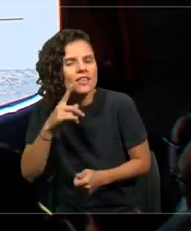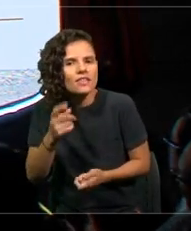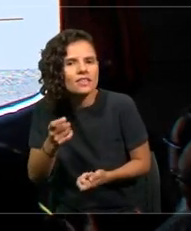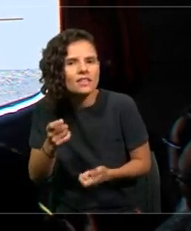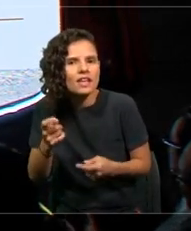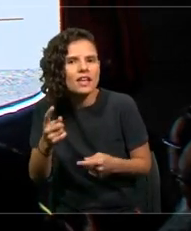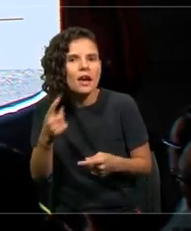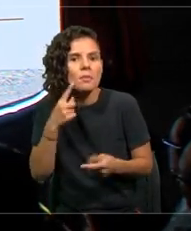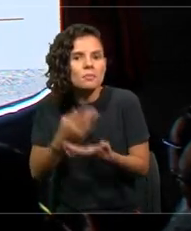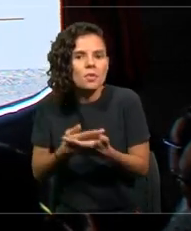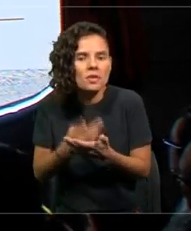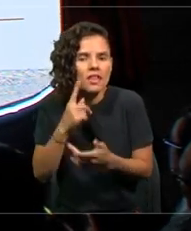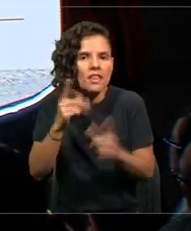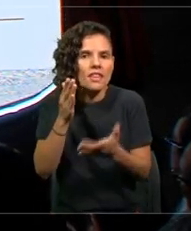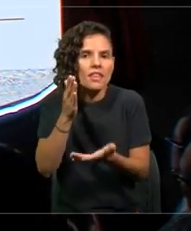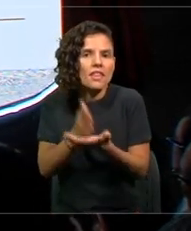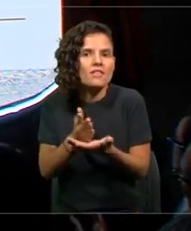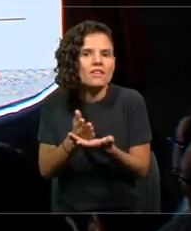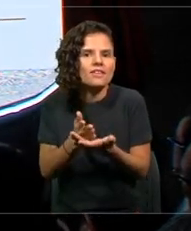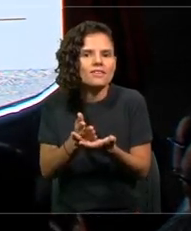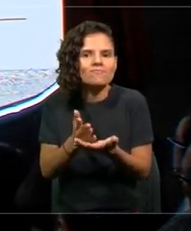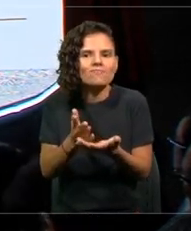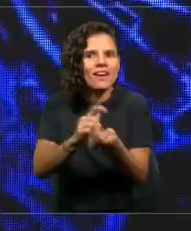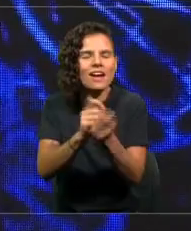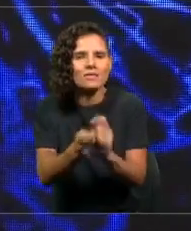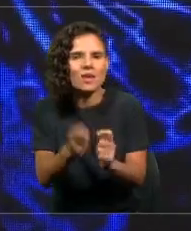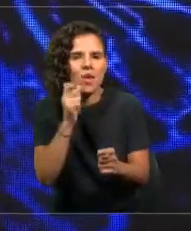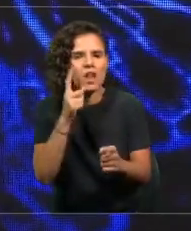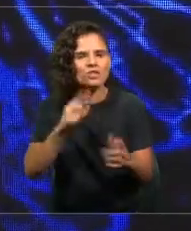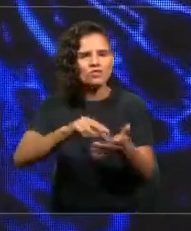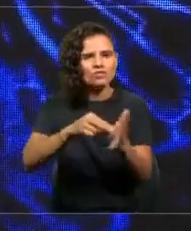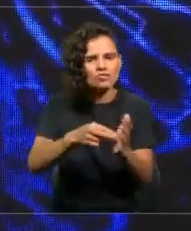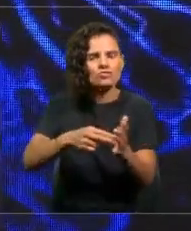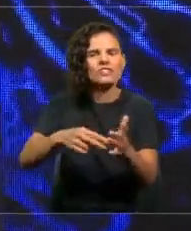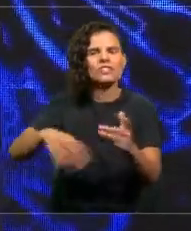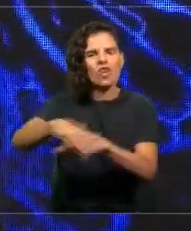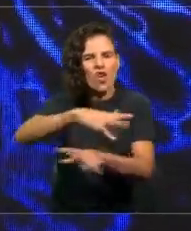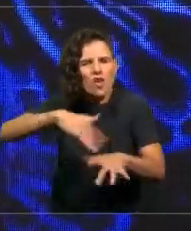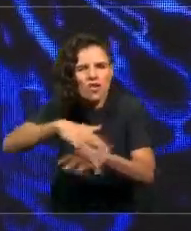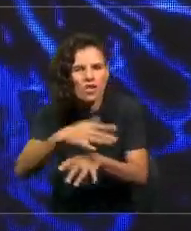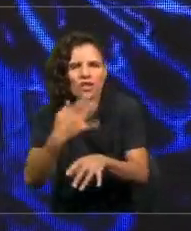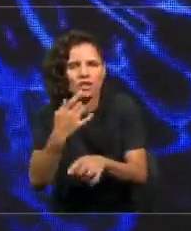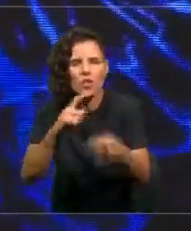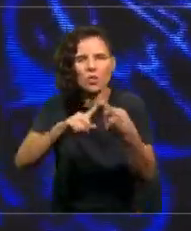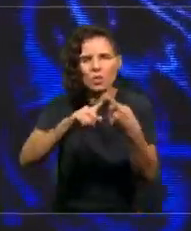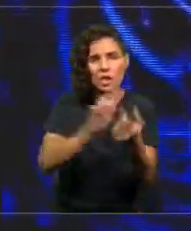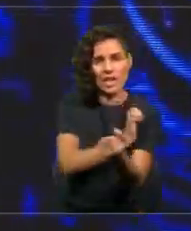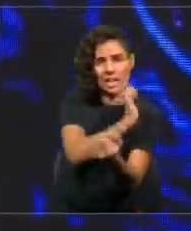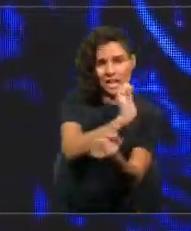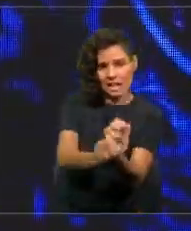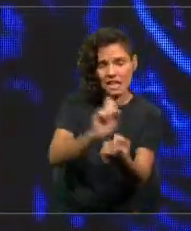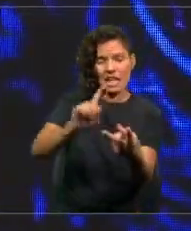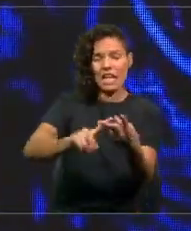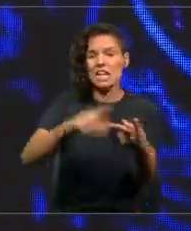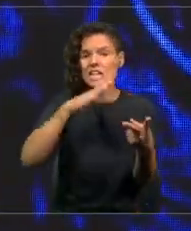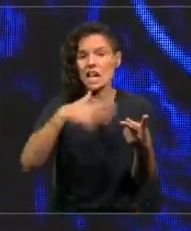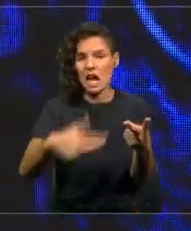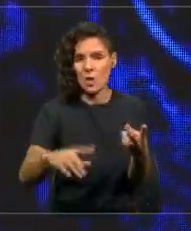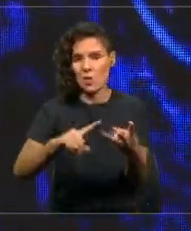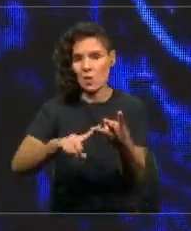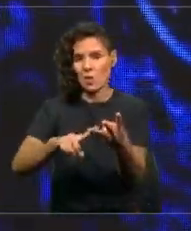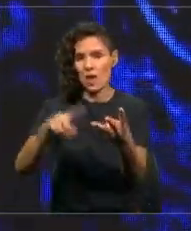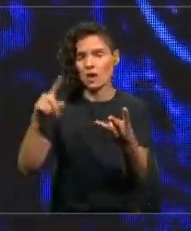problemas de conflicto, están en la energía, en el agua y en el clima.